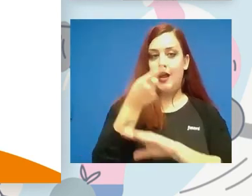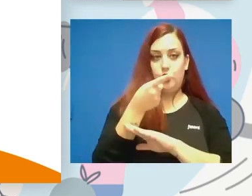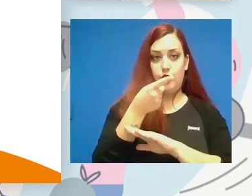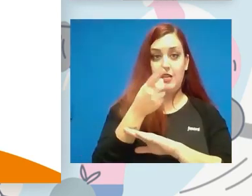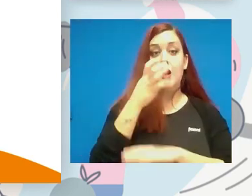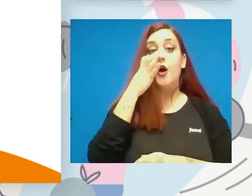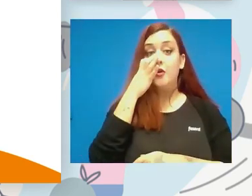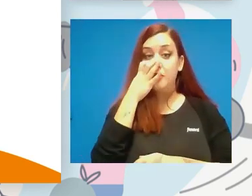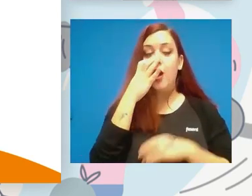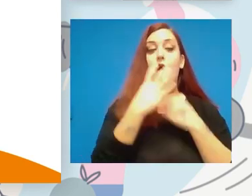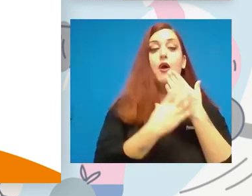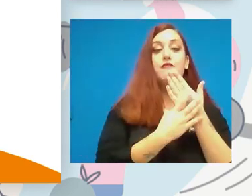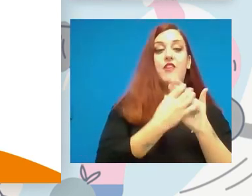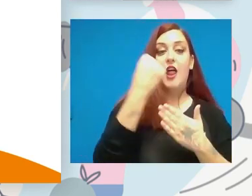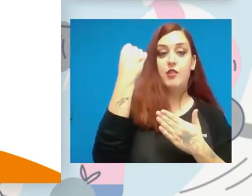federaciones